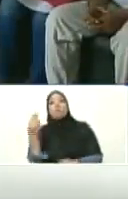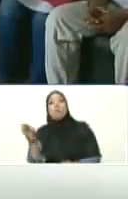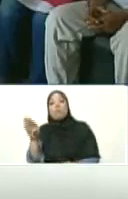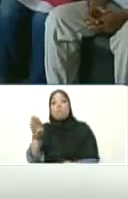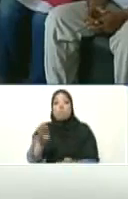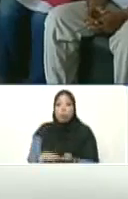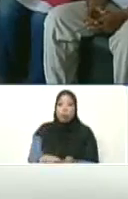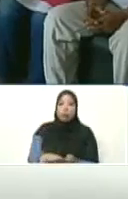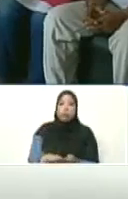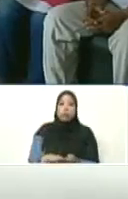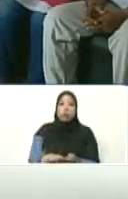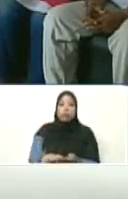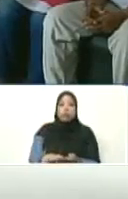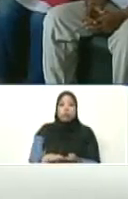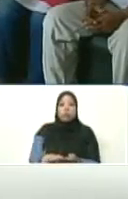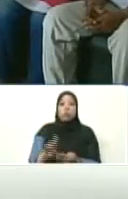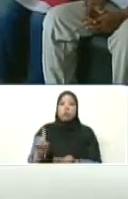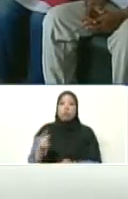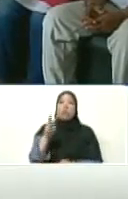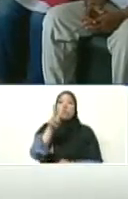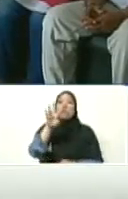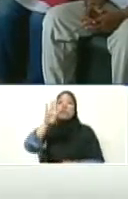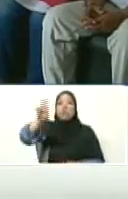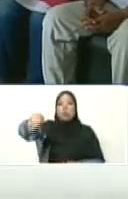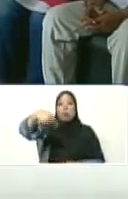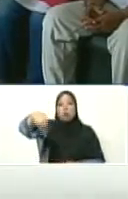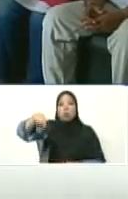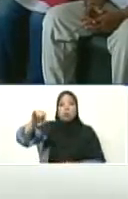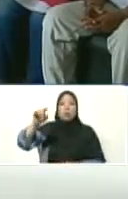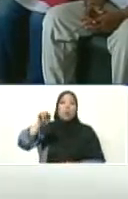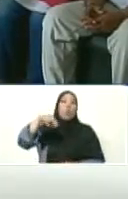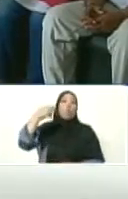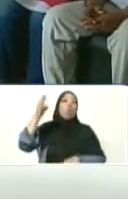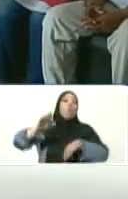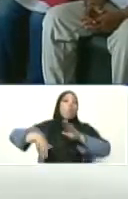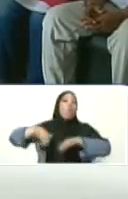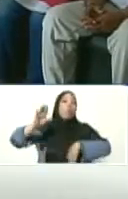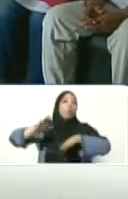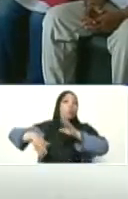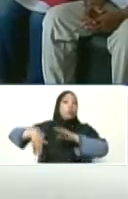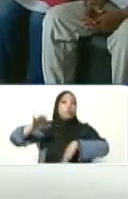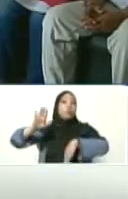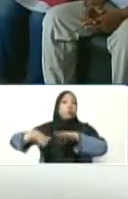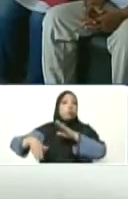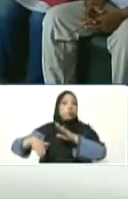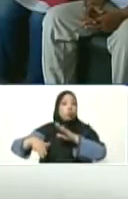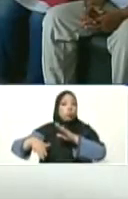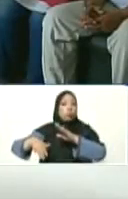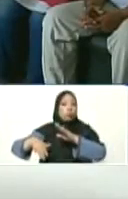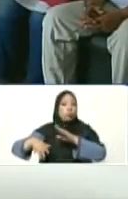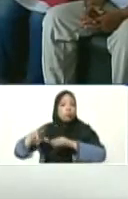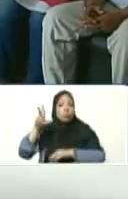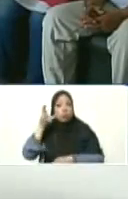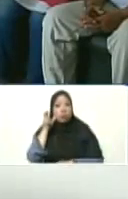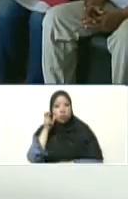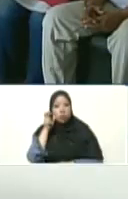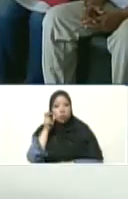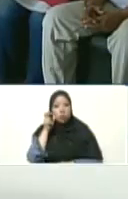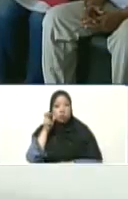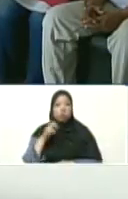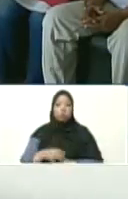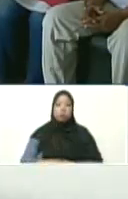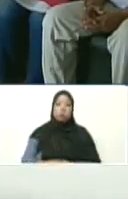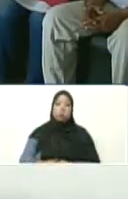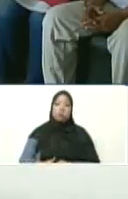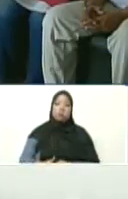ahí cayó, el negro primero, un 24 de junio, mientras los tambores sonaban y sonaban sobre todo